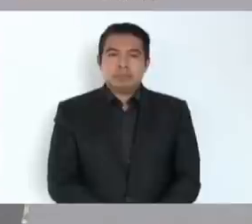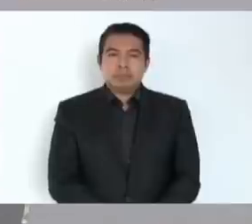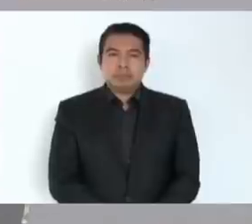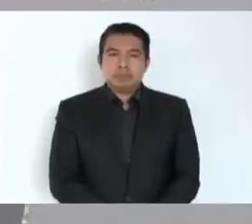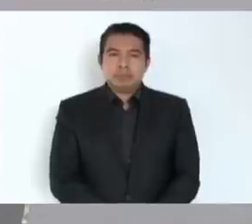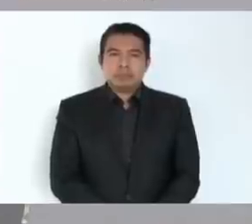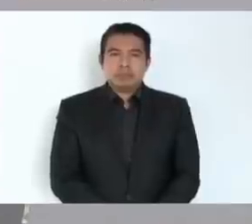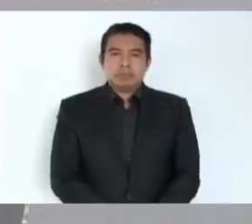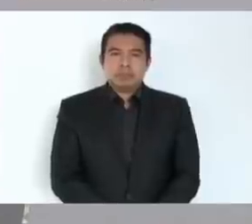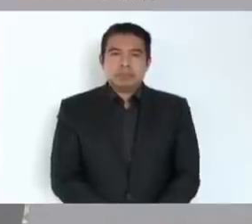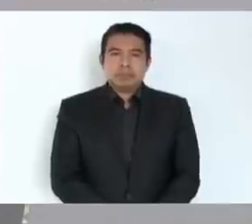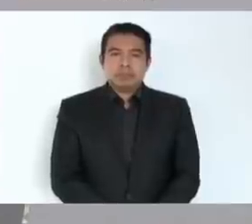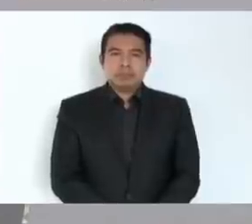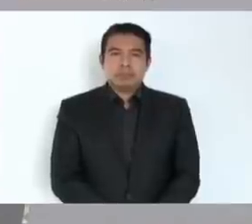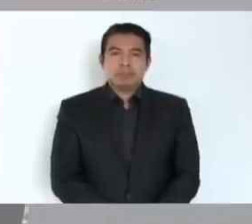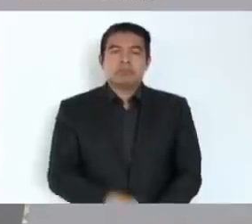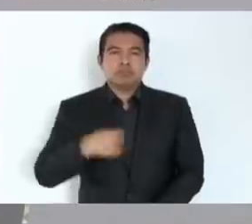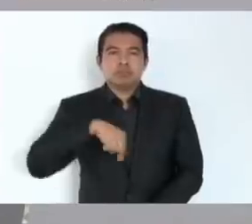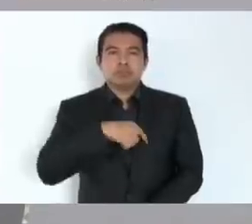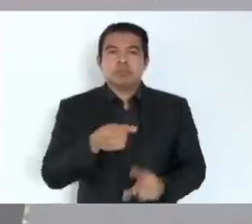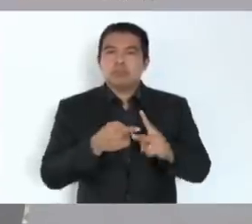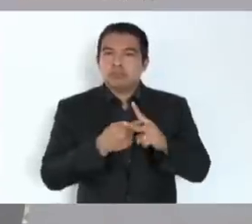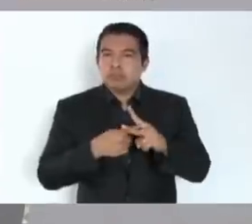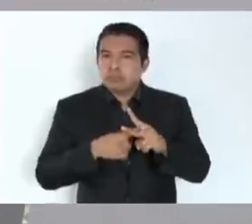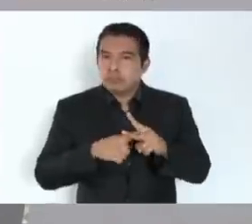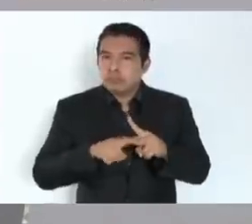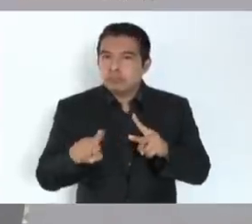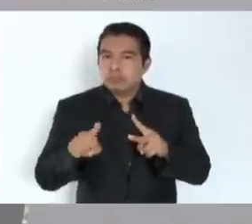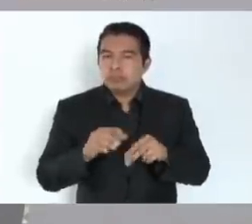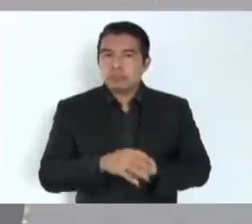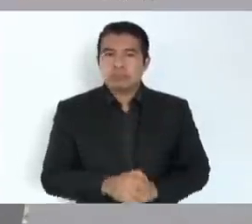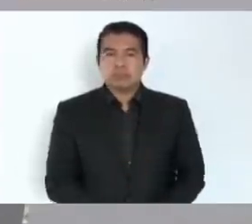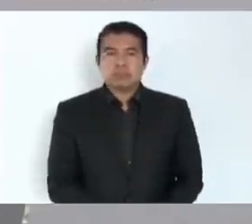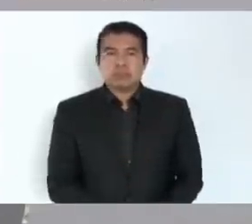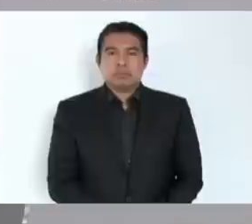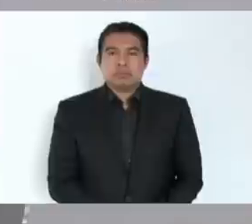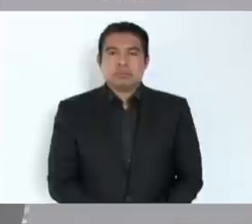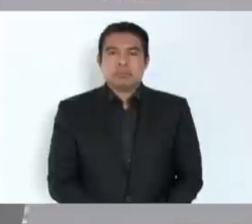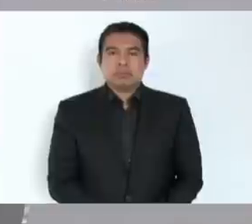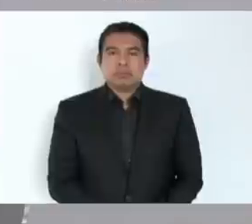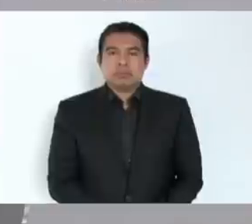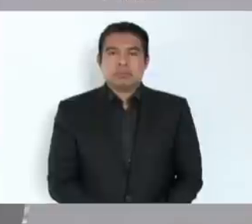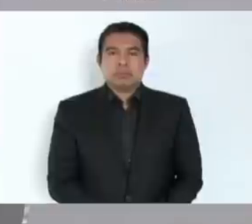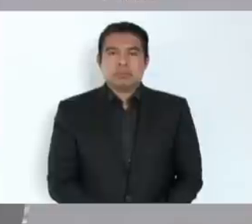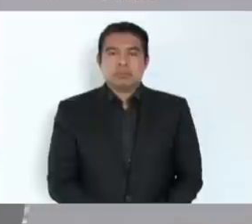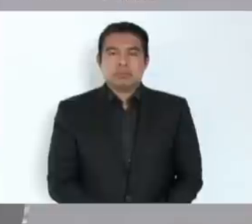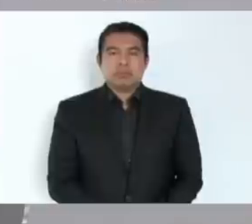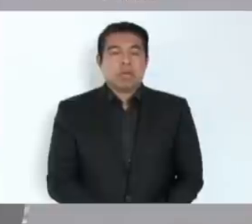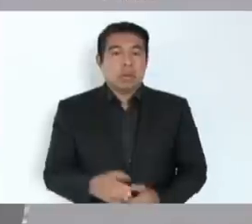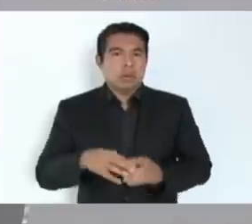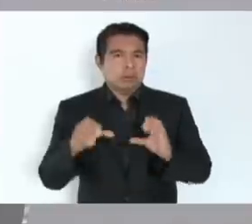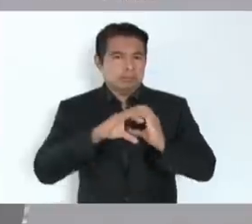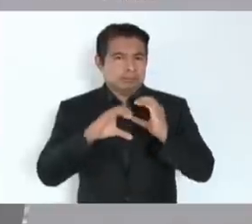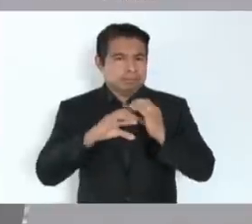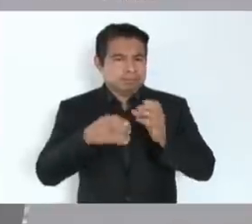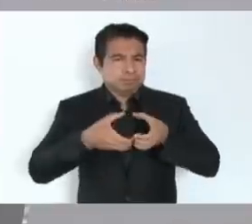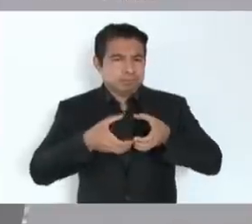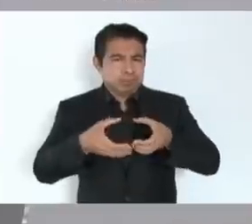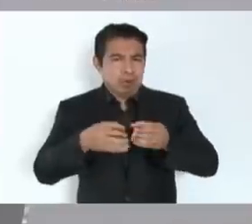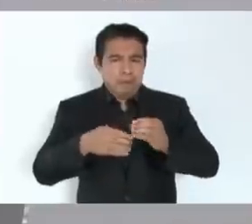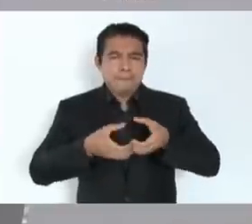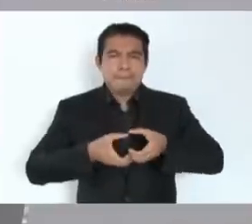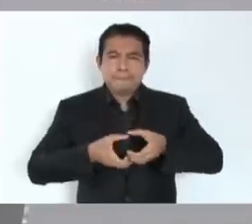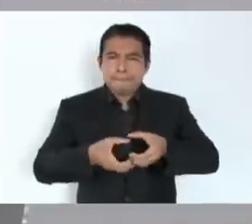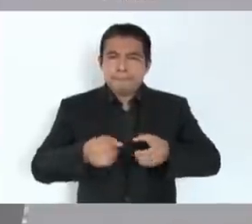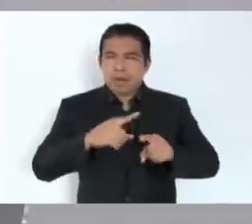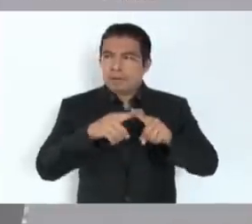Con el estudio de terreno, hemos podido iniciar el mantenimiento de 22 kilómetros de vías y durmientes del antiguo día, realizamos el despalme de